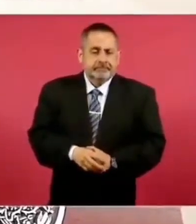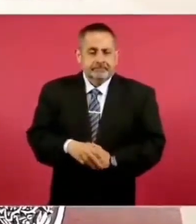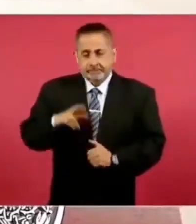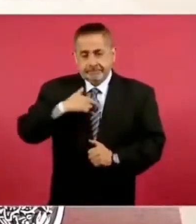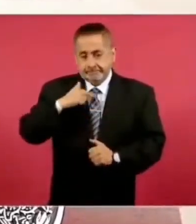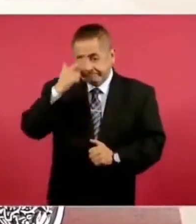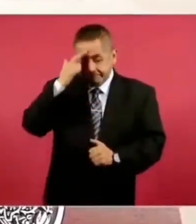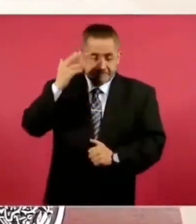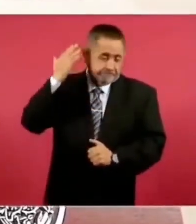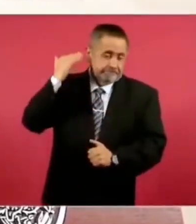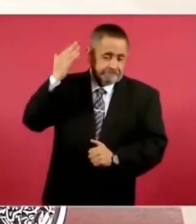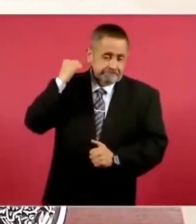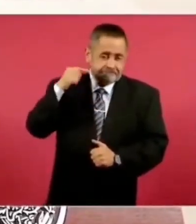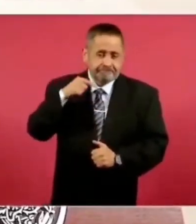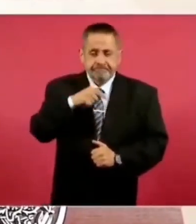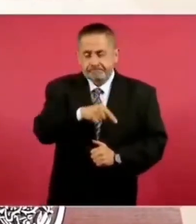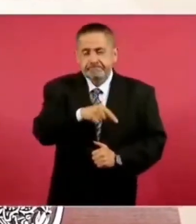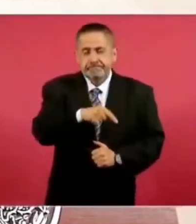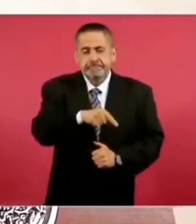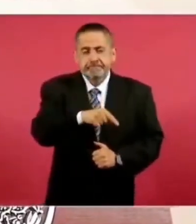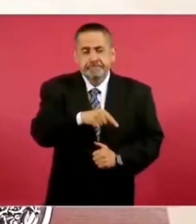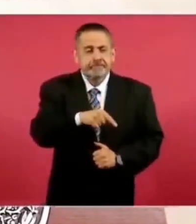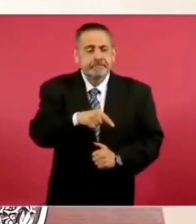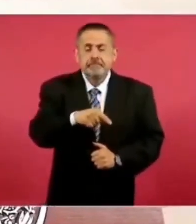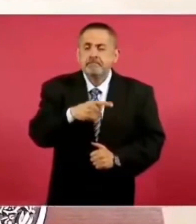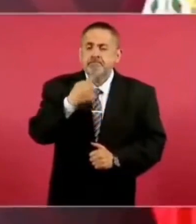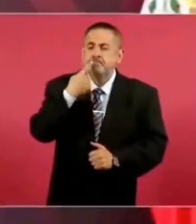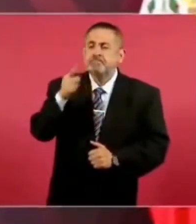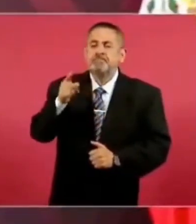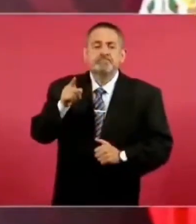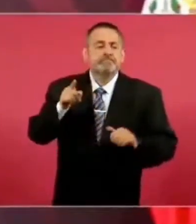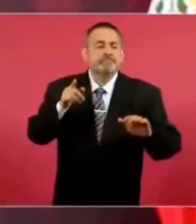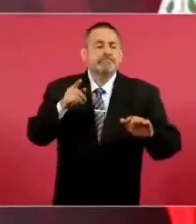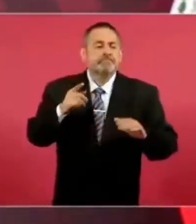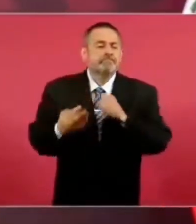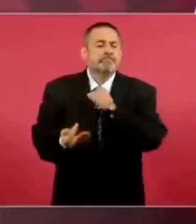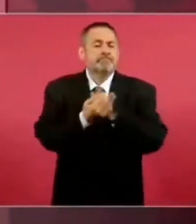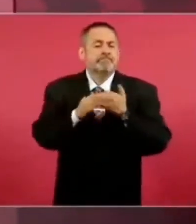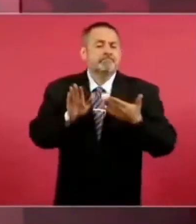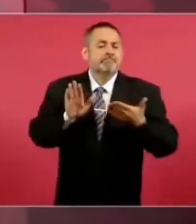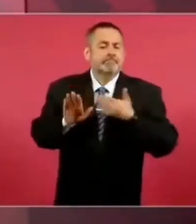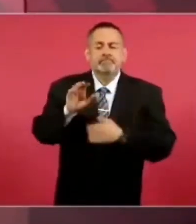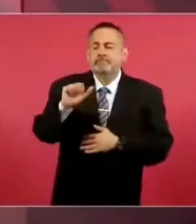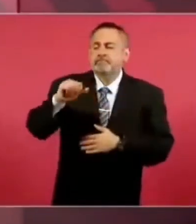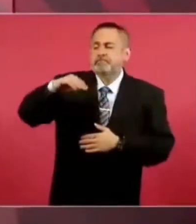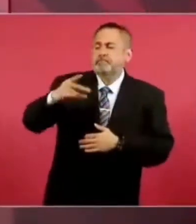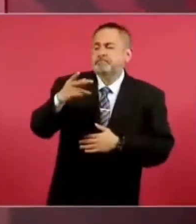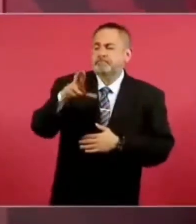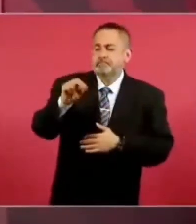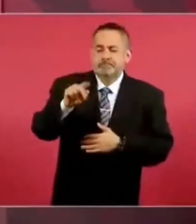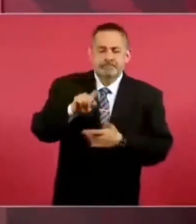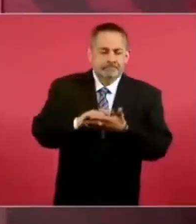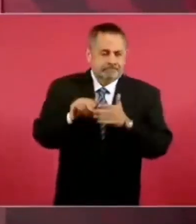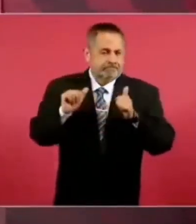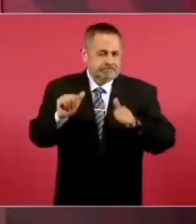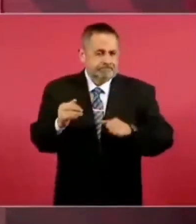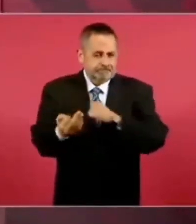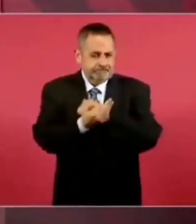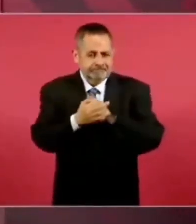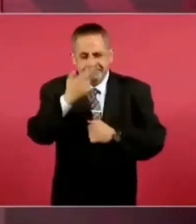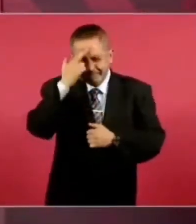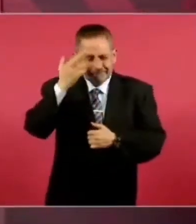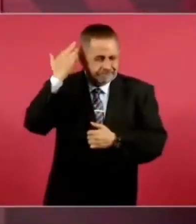amparos para que no procediera la reforma